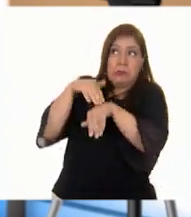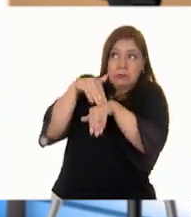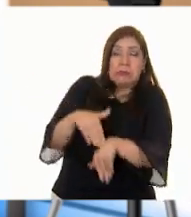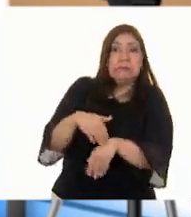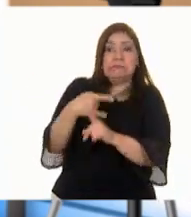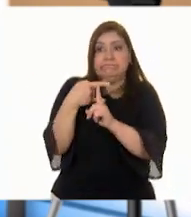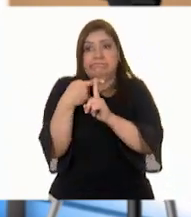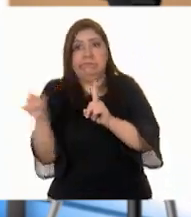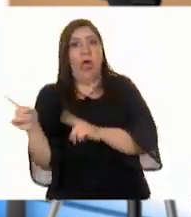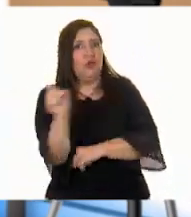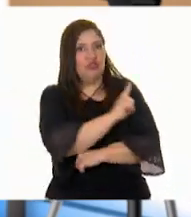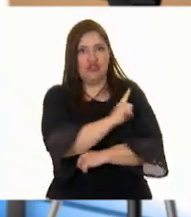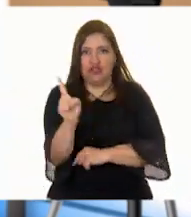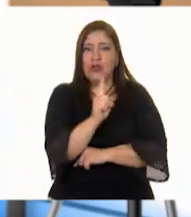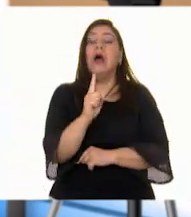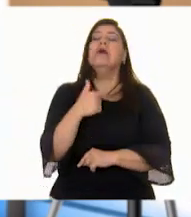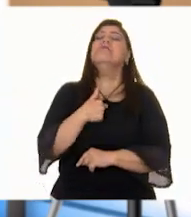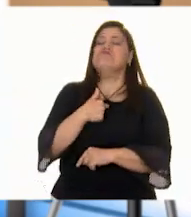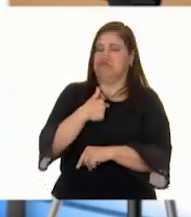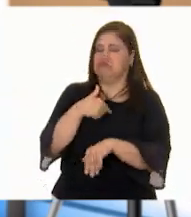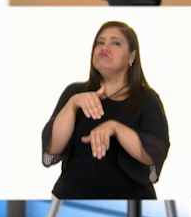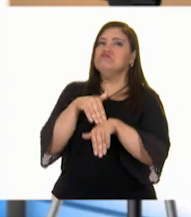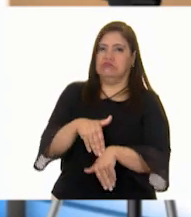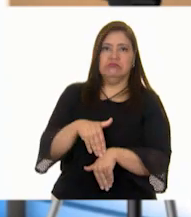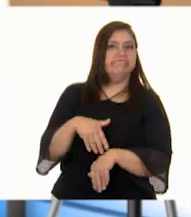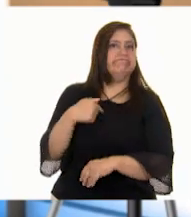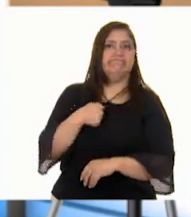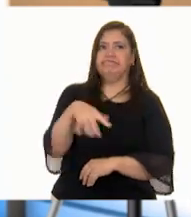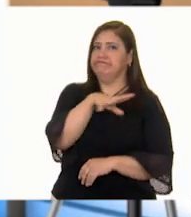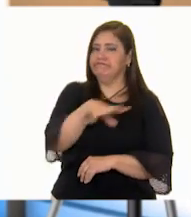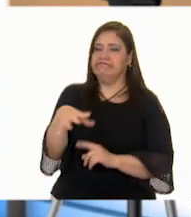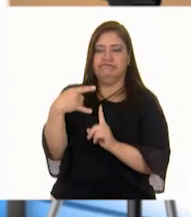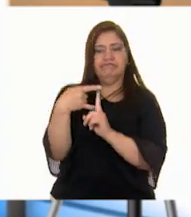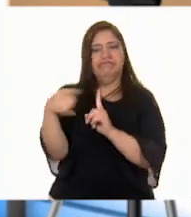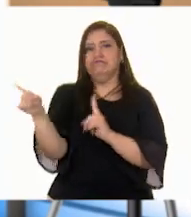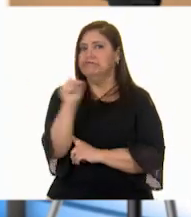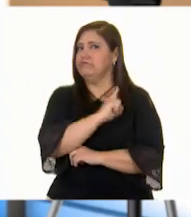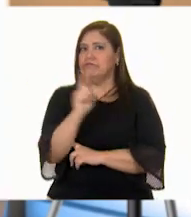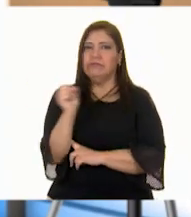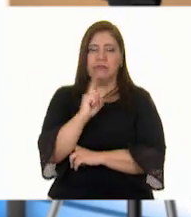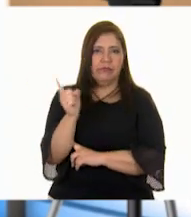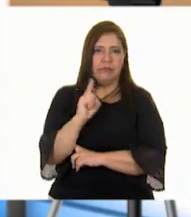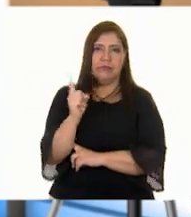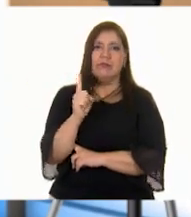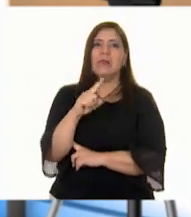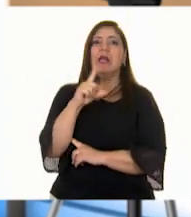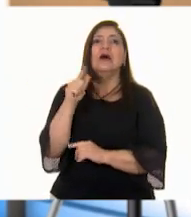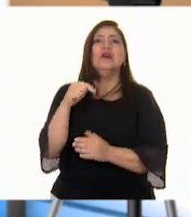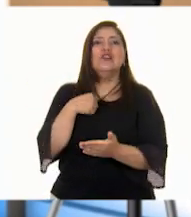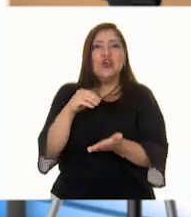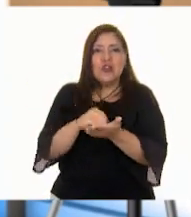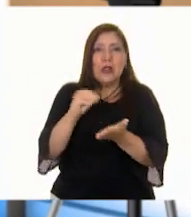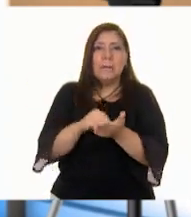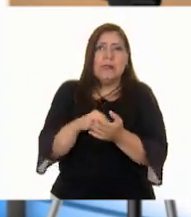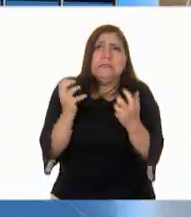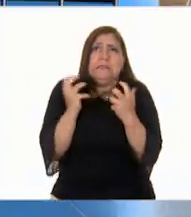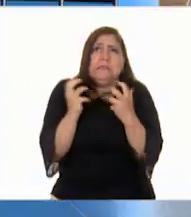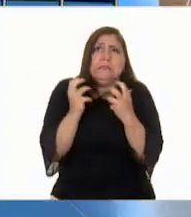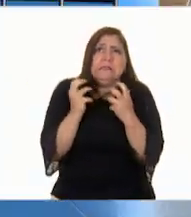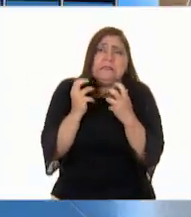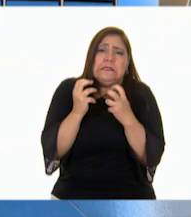y soy un niño muy obediente, no abrí. Además, todavía sentía así, ¡horror!